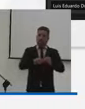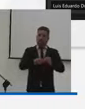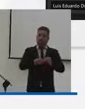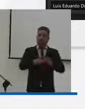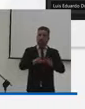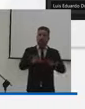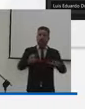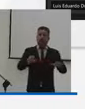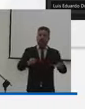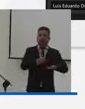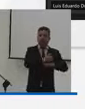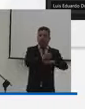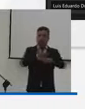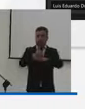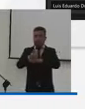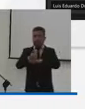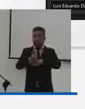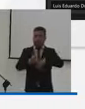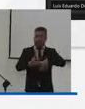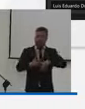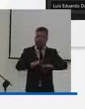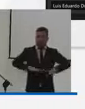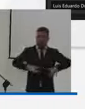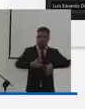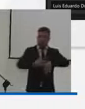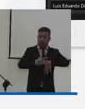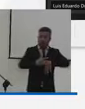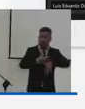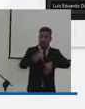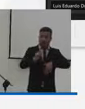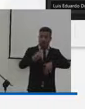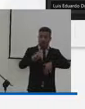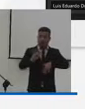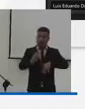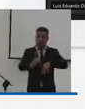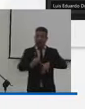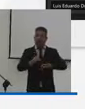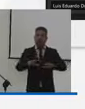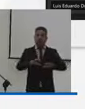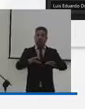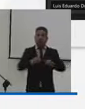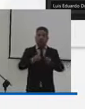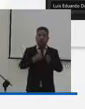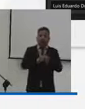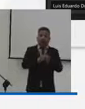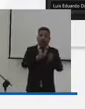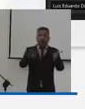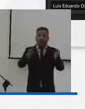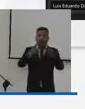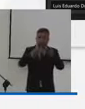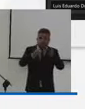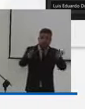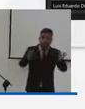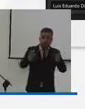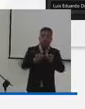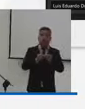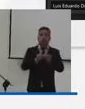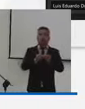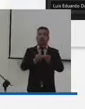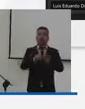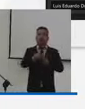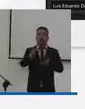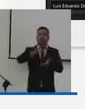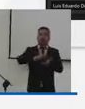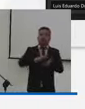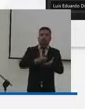de cada una de las direcciones, Fomento viene en un desarrollo ascendente, primero, porque se amplía la universalidad, segunda, porque se le da